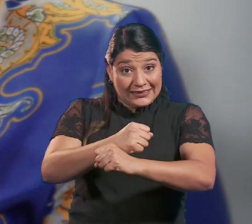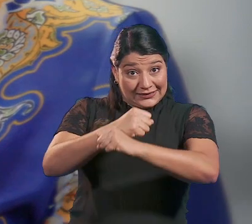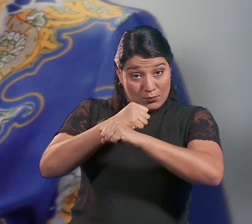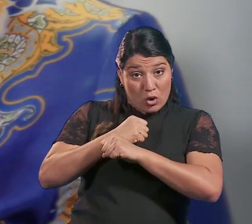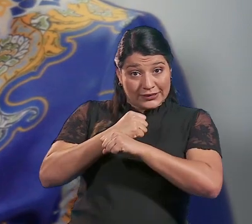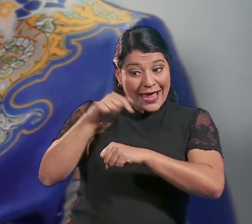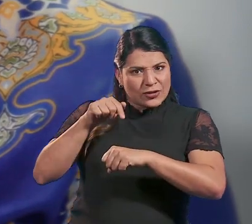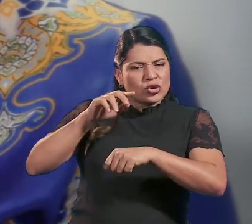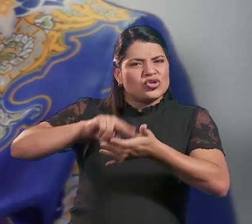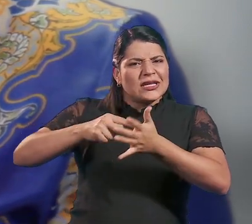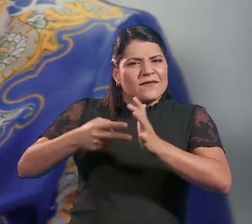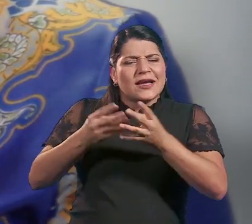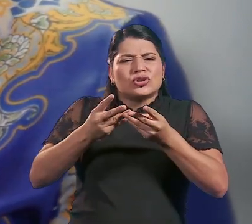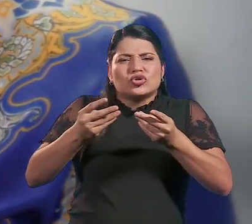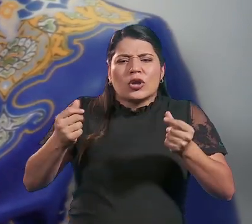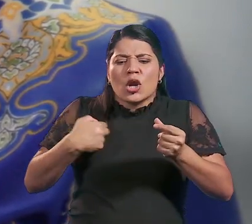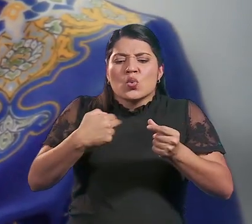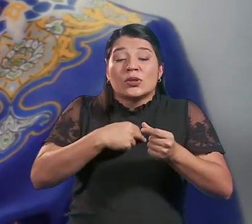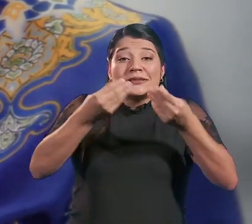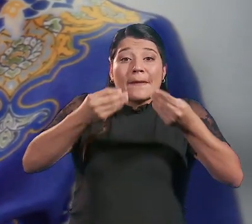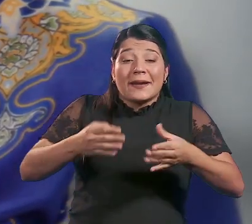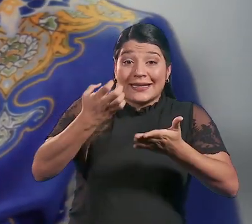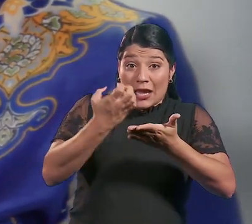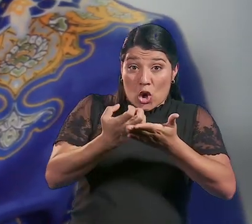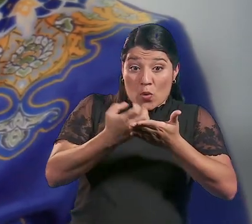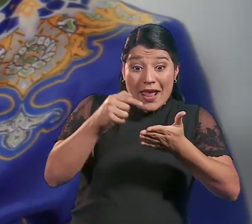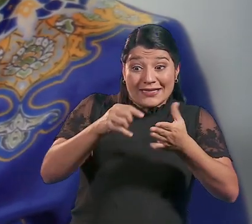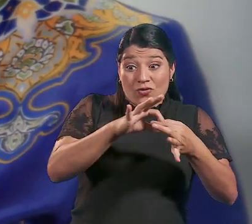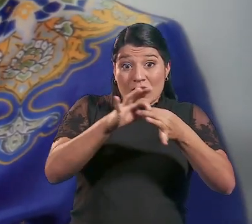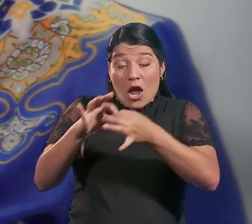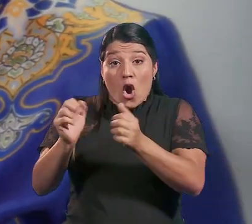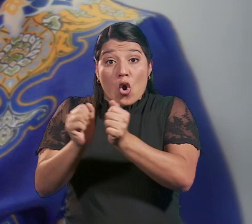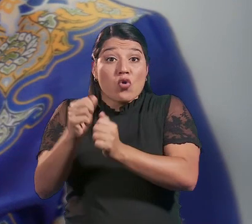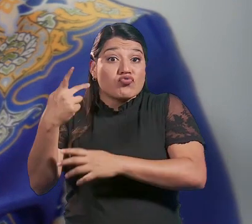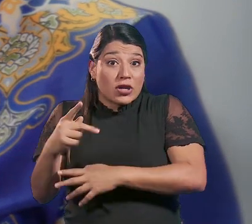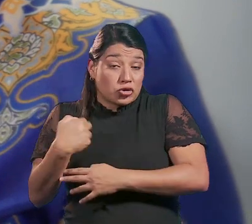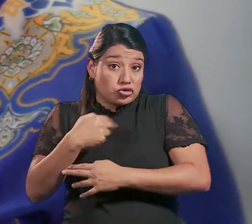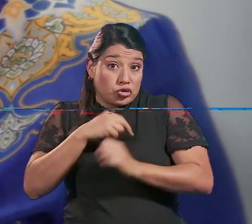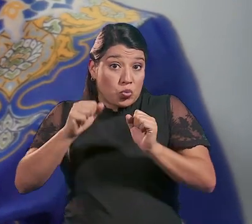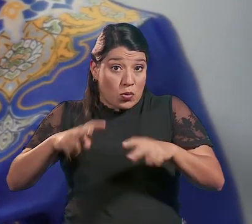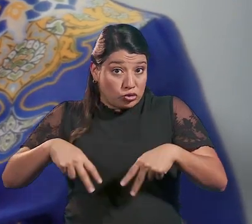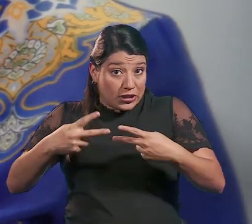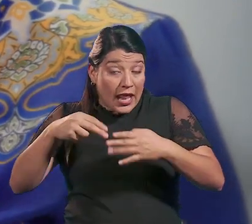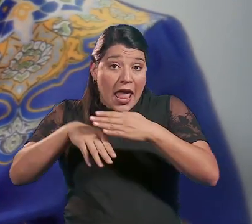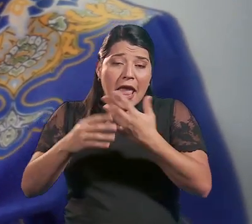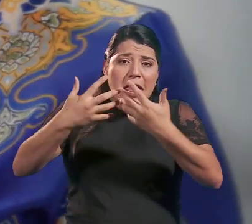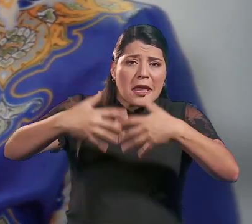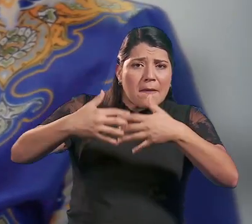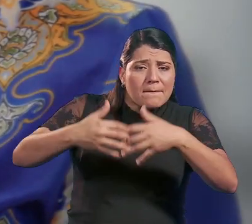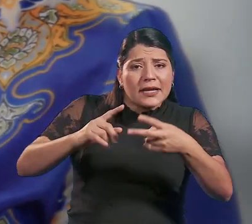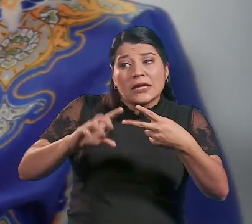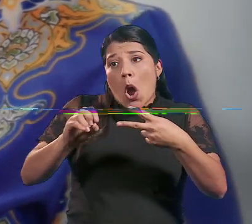venir a solucionar todas aquellas pérdidas económicas asociadas a los riesgos que podamos tener, tanto en las empresas